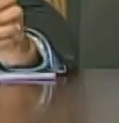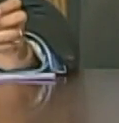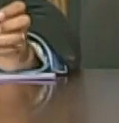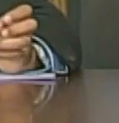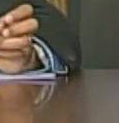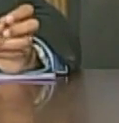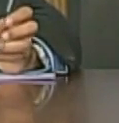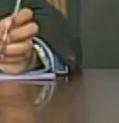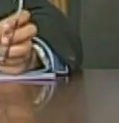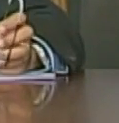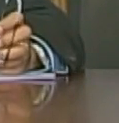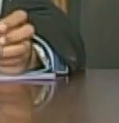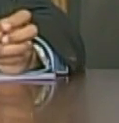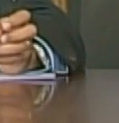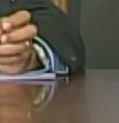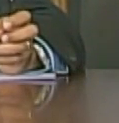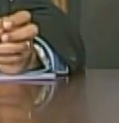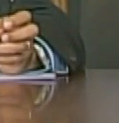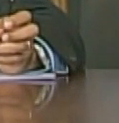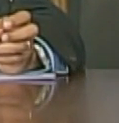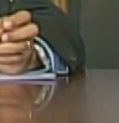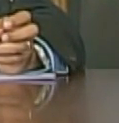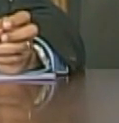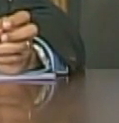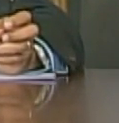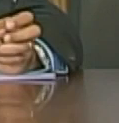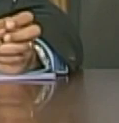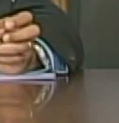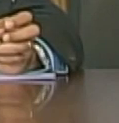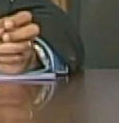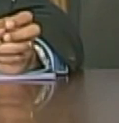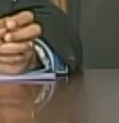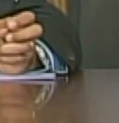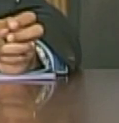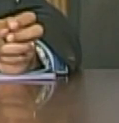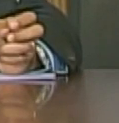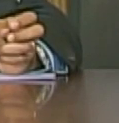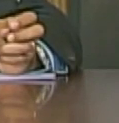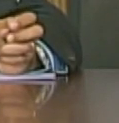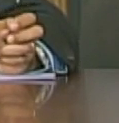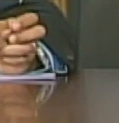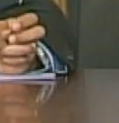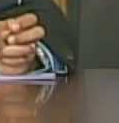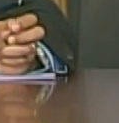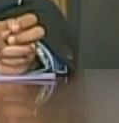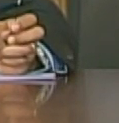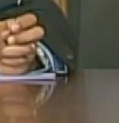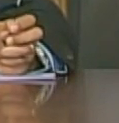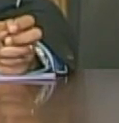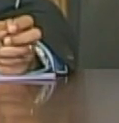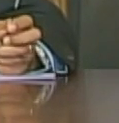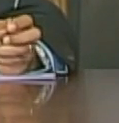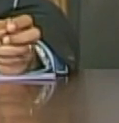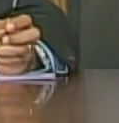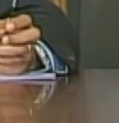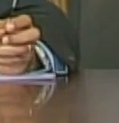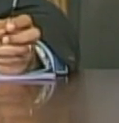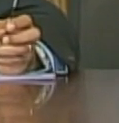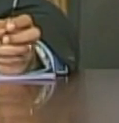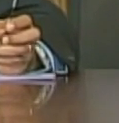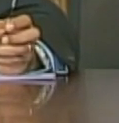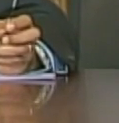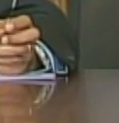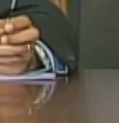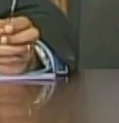ministro de transporte y obra pública para unificar el concepto del transporte y la obra pública es un gran ministerio muy